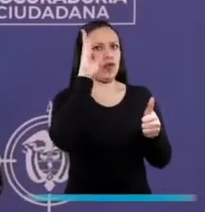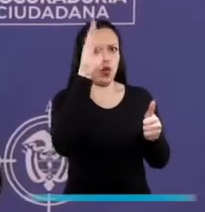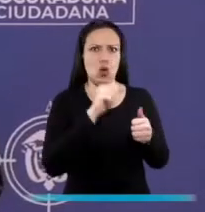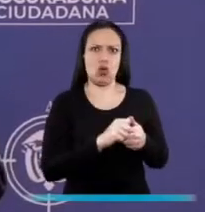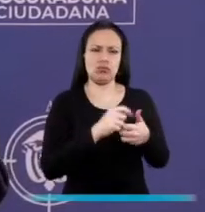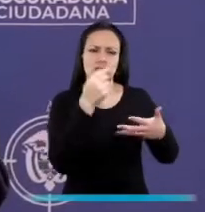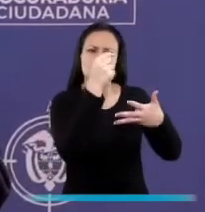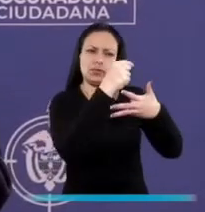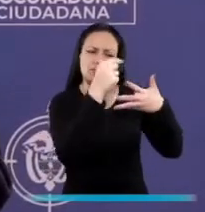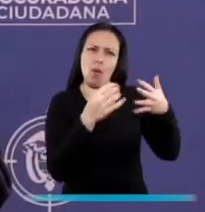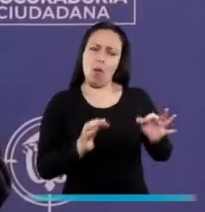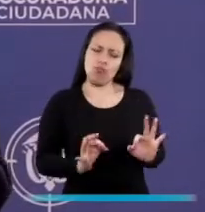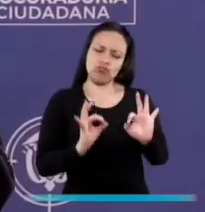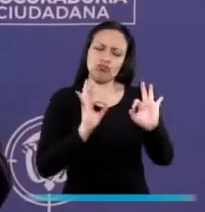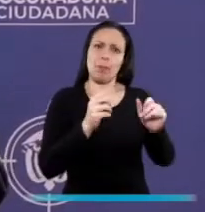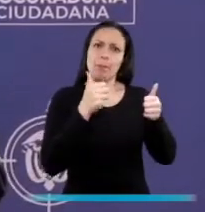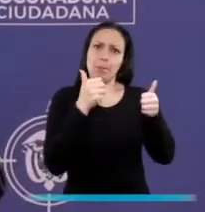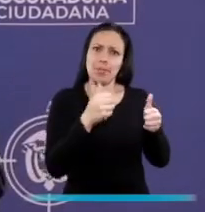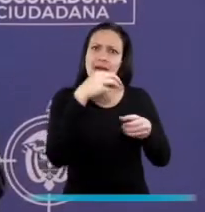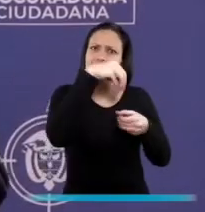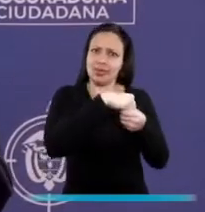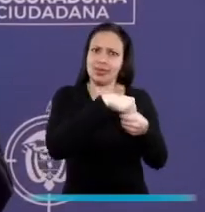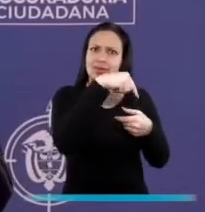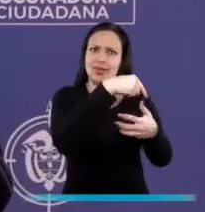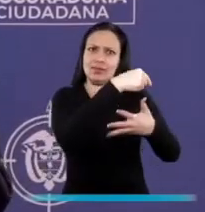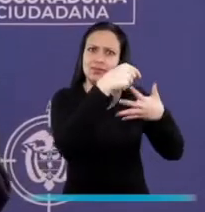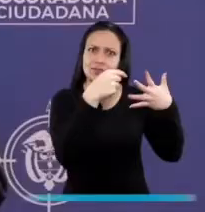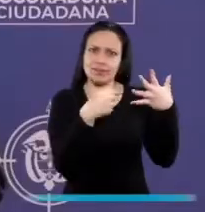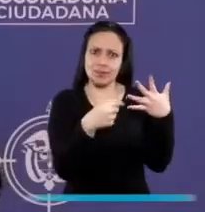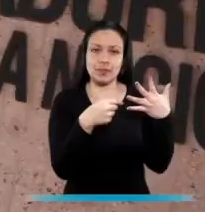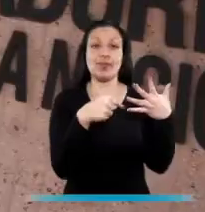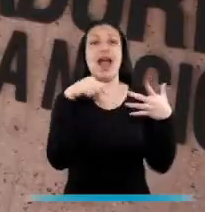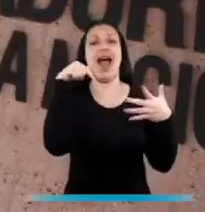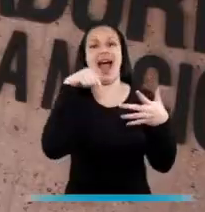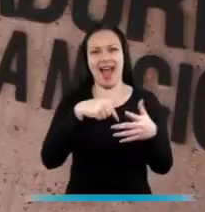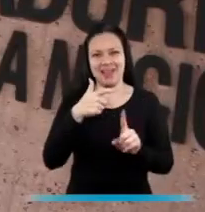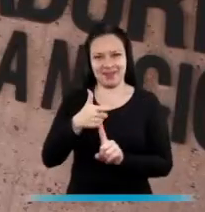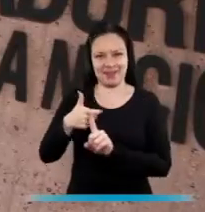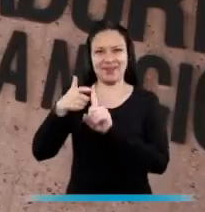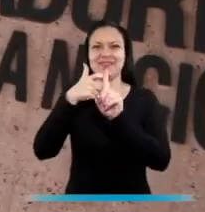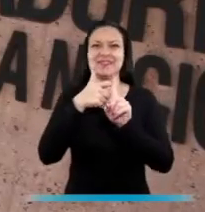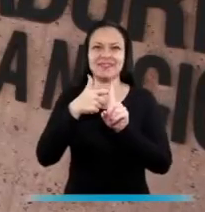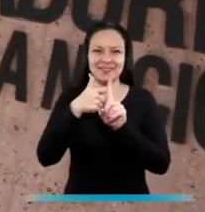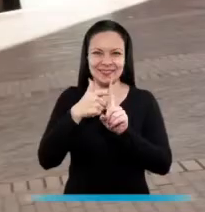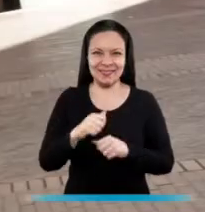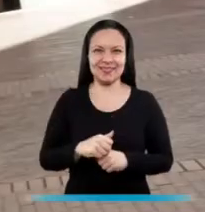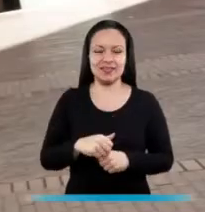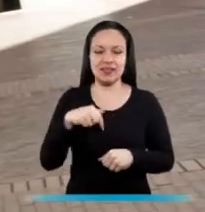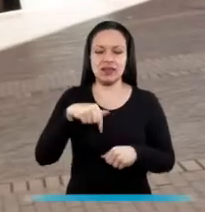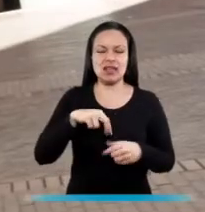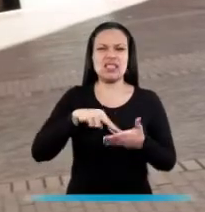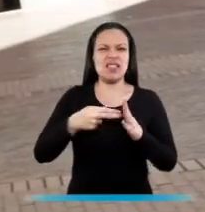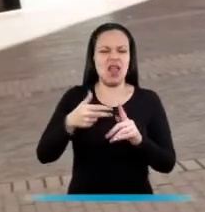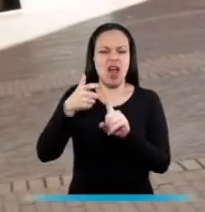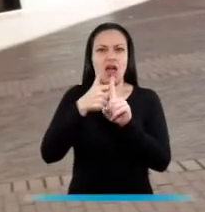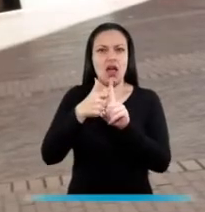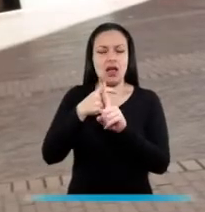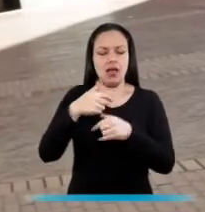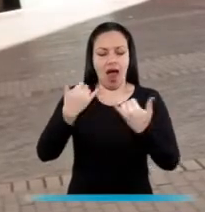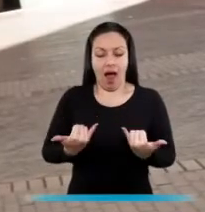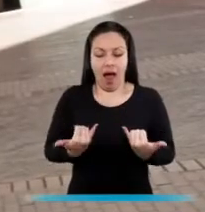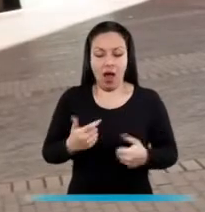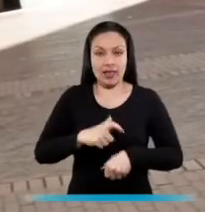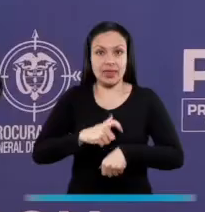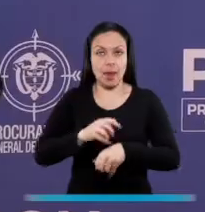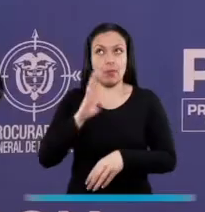básicas de trabajo decente, de regularización. Y ahí va a estar la Procuraduría. La Procuraduría del presente